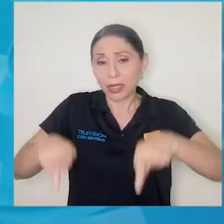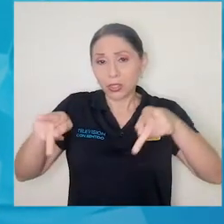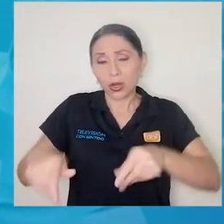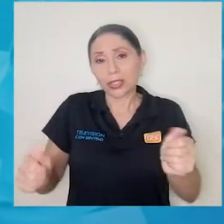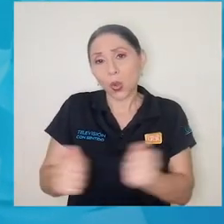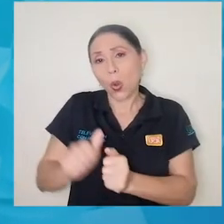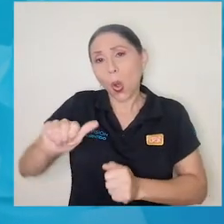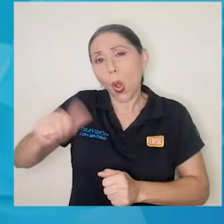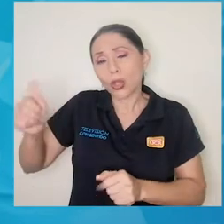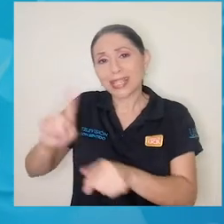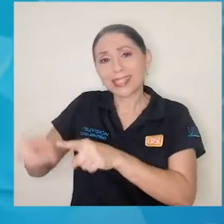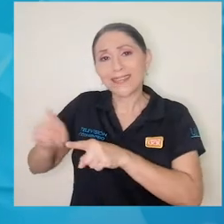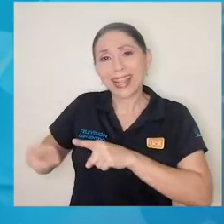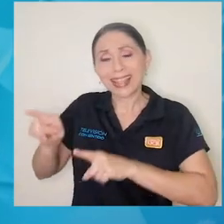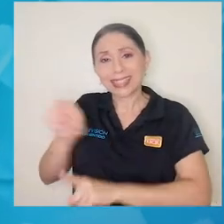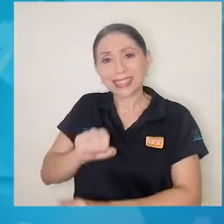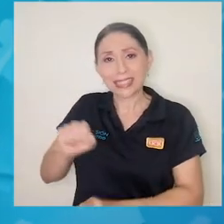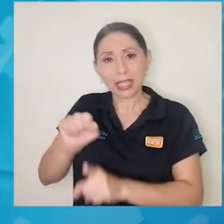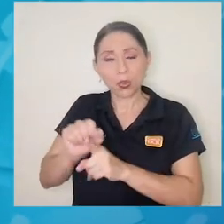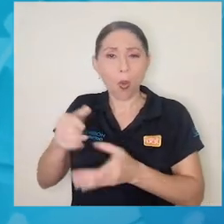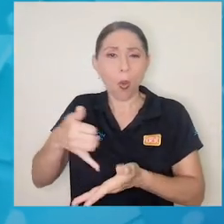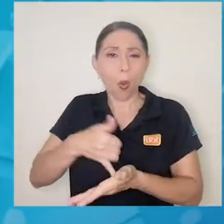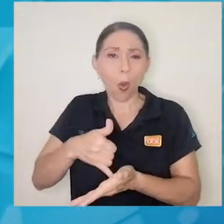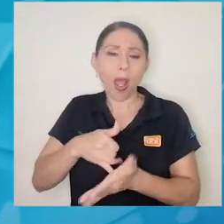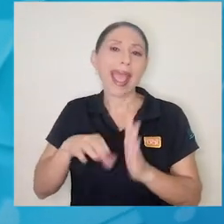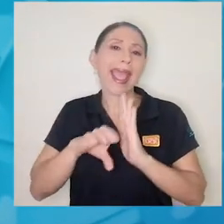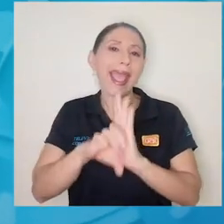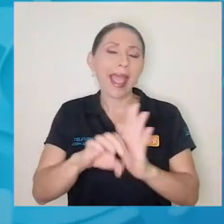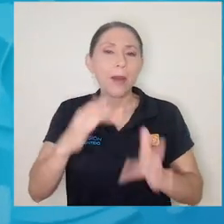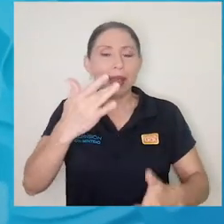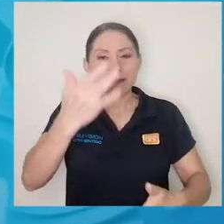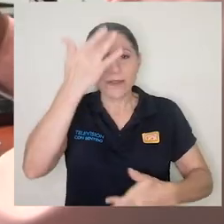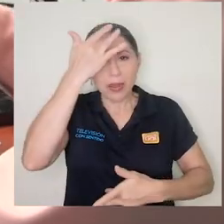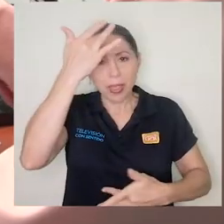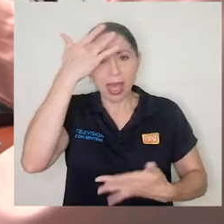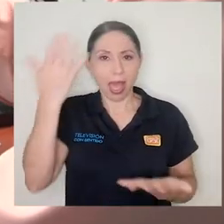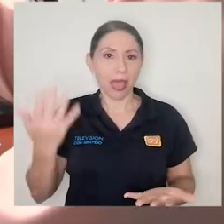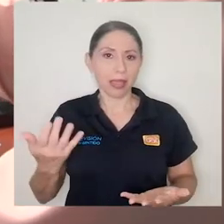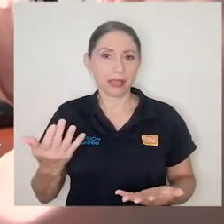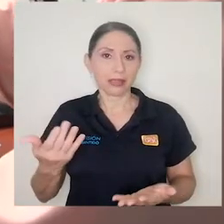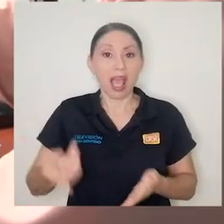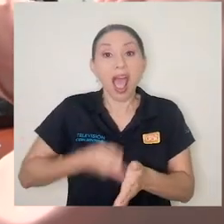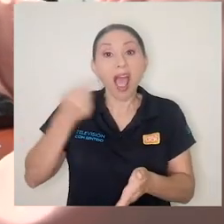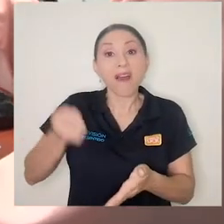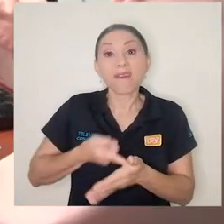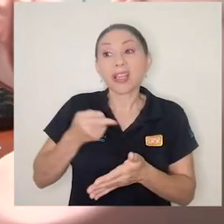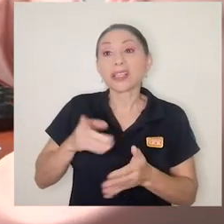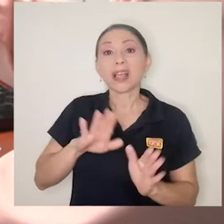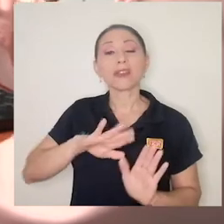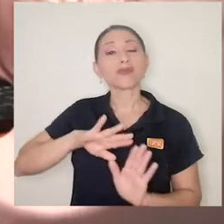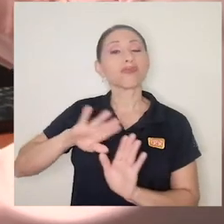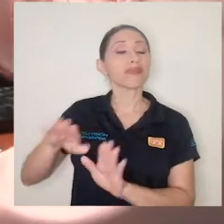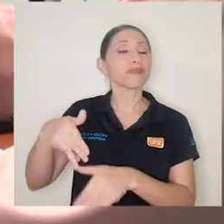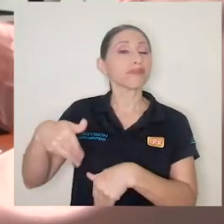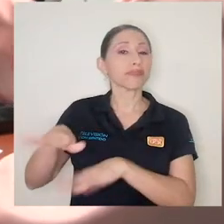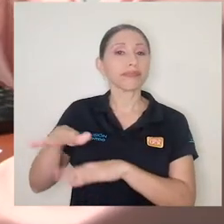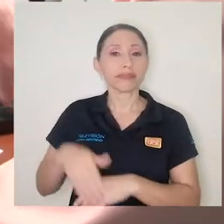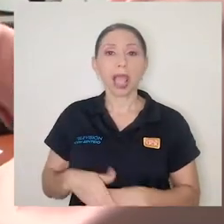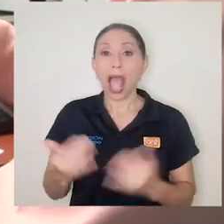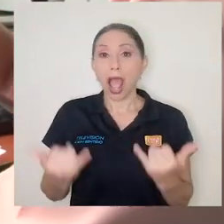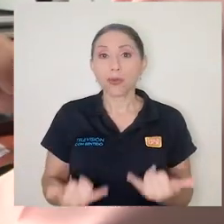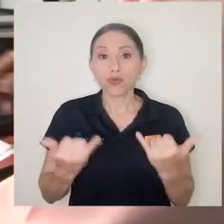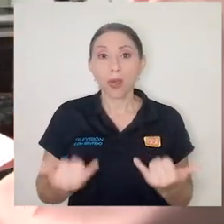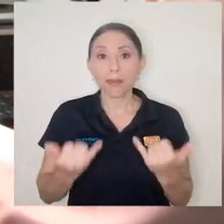tienen otras vulnerabilidades, además como enfermedades, muchas veces abandono. Actualmente